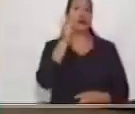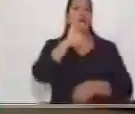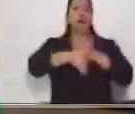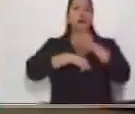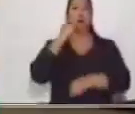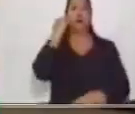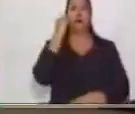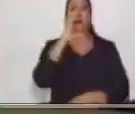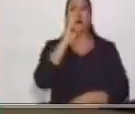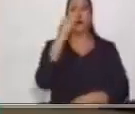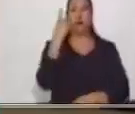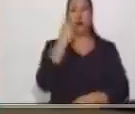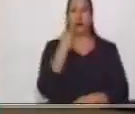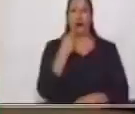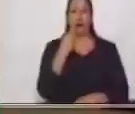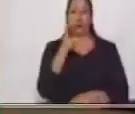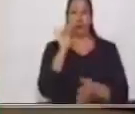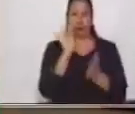Ok.